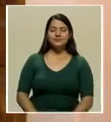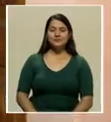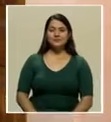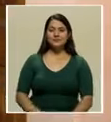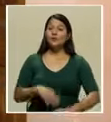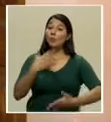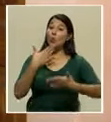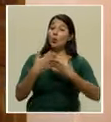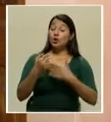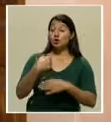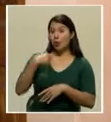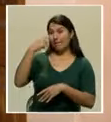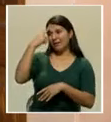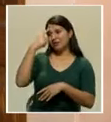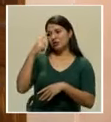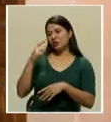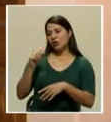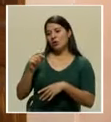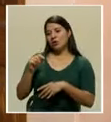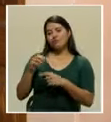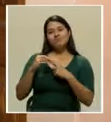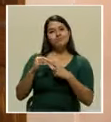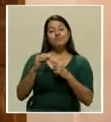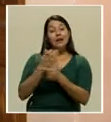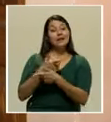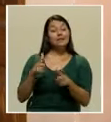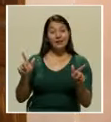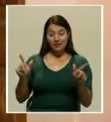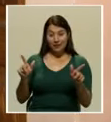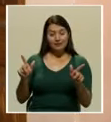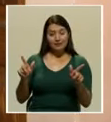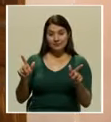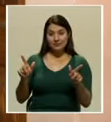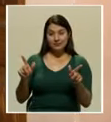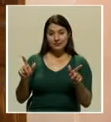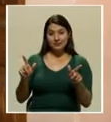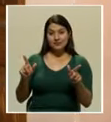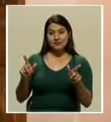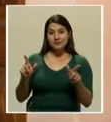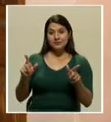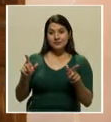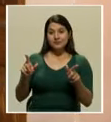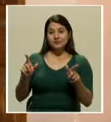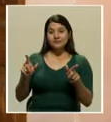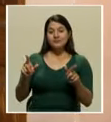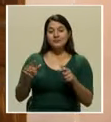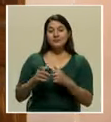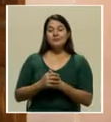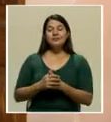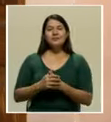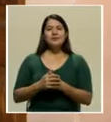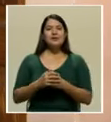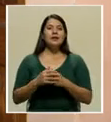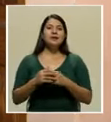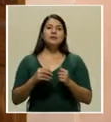Bueno, yo diría que la libertad venía de escuelas como la de